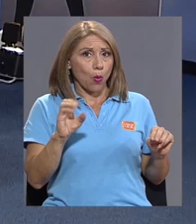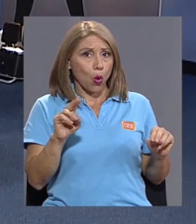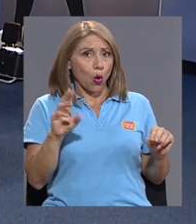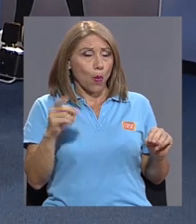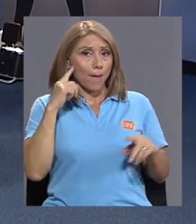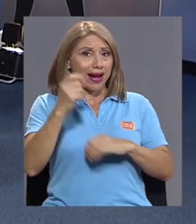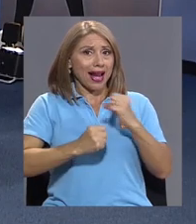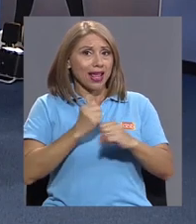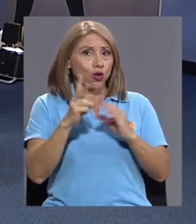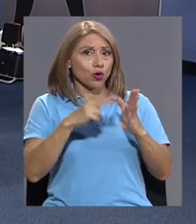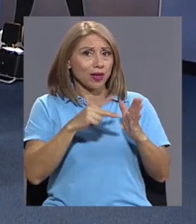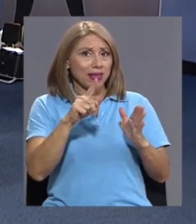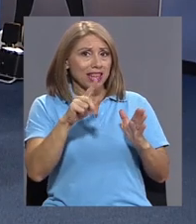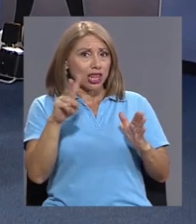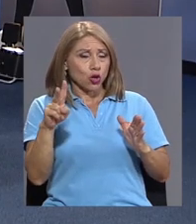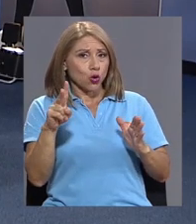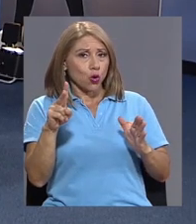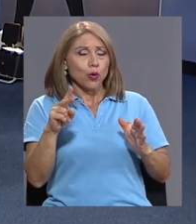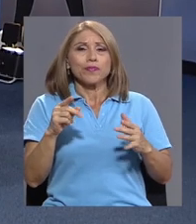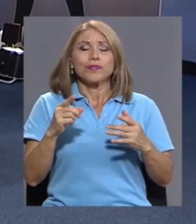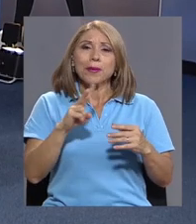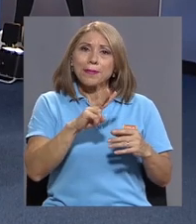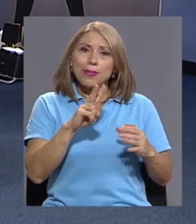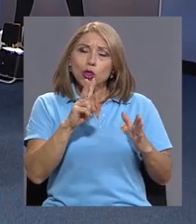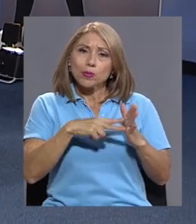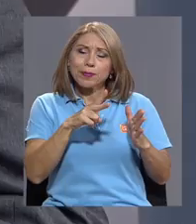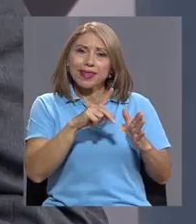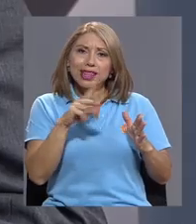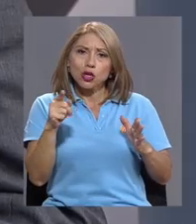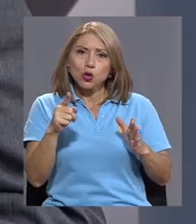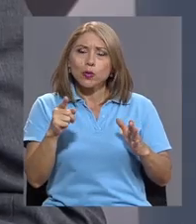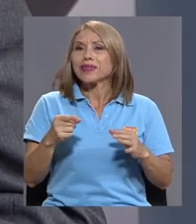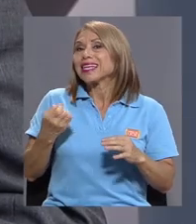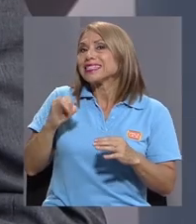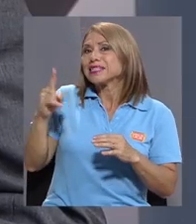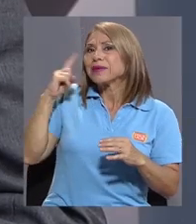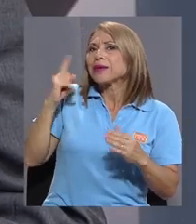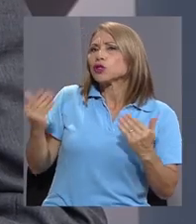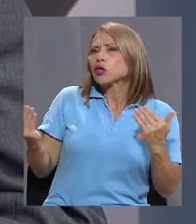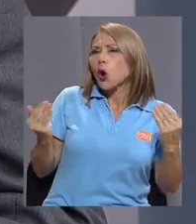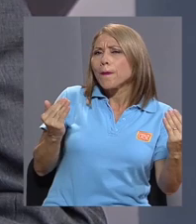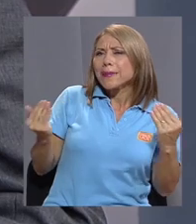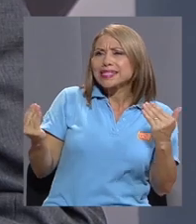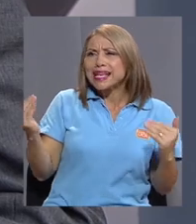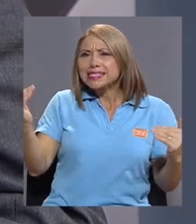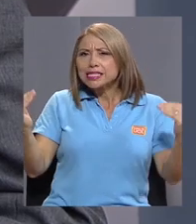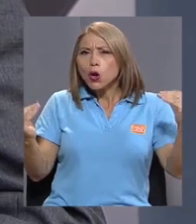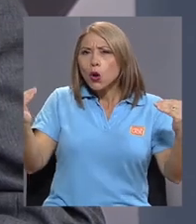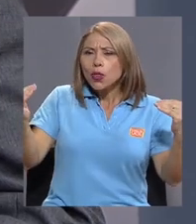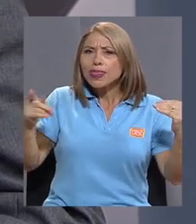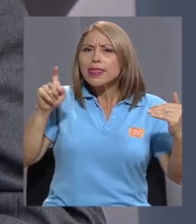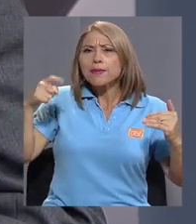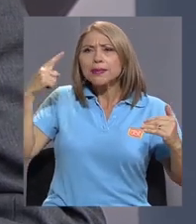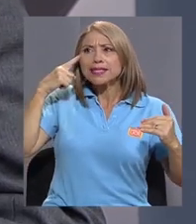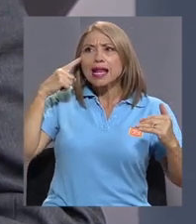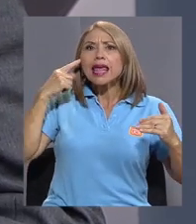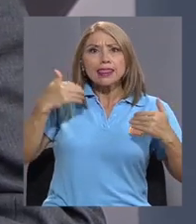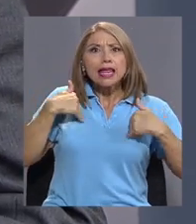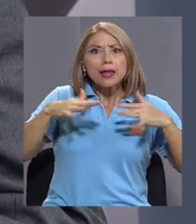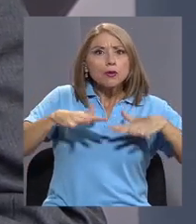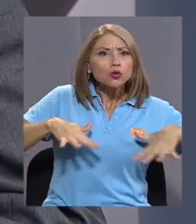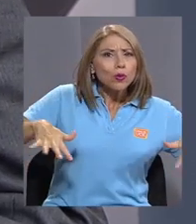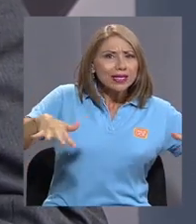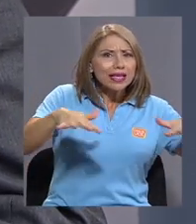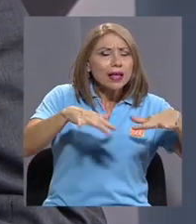Si es vía compensación, en realidad hay que hacer la ecuación. Pienso que tenemos suficiente espacio, pero también se venden créditos de